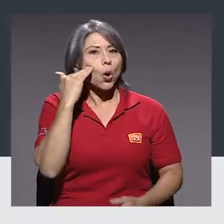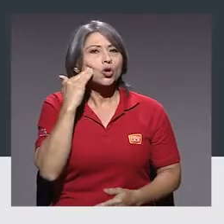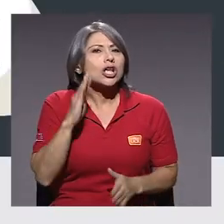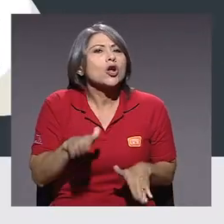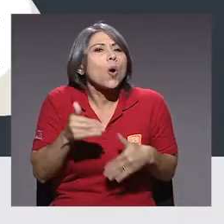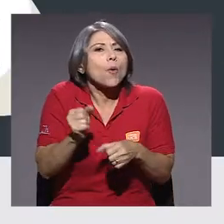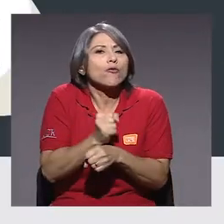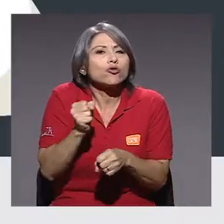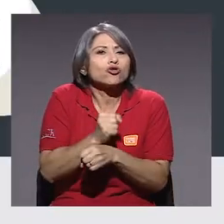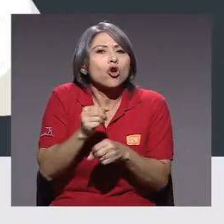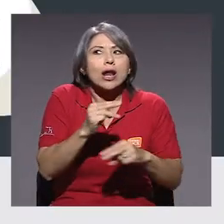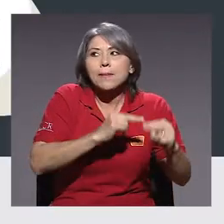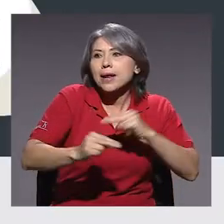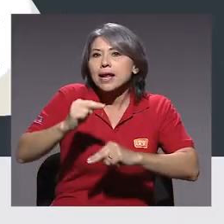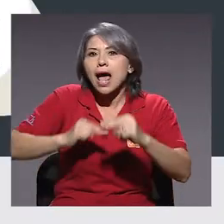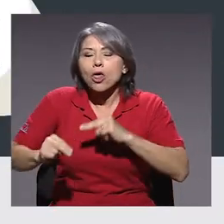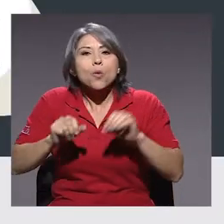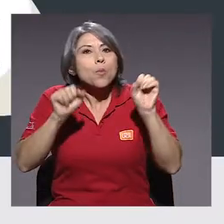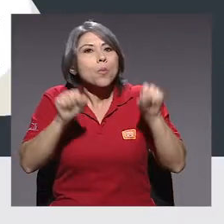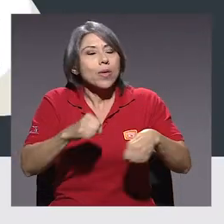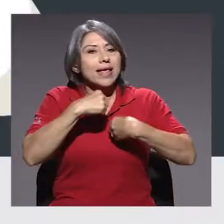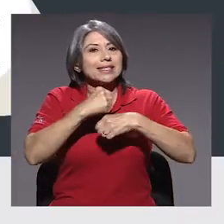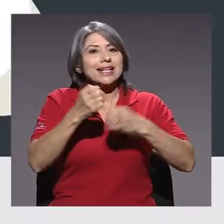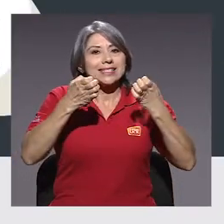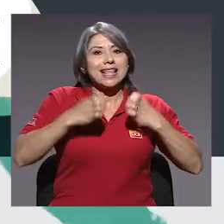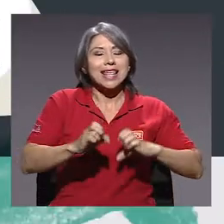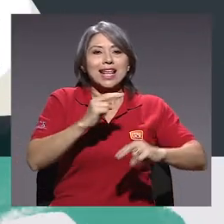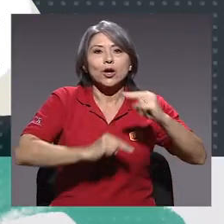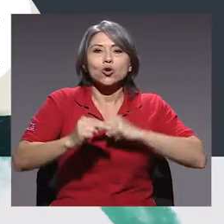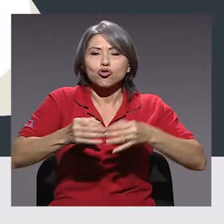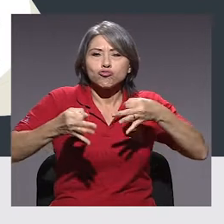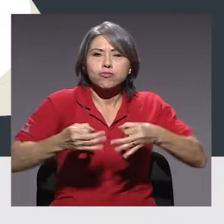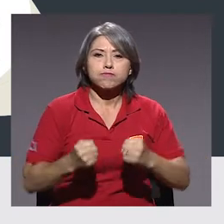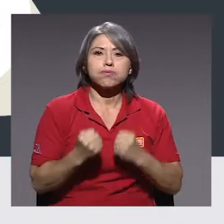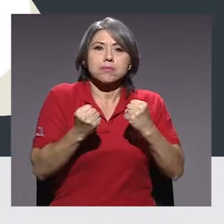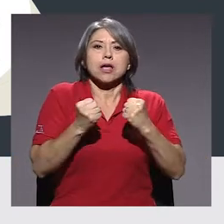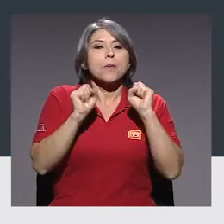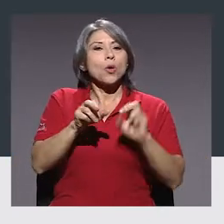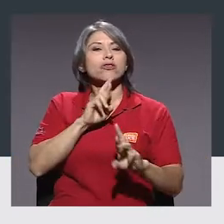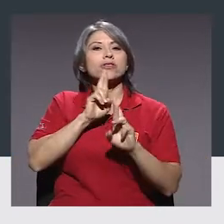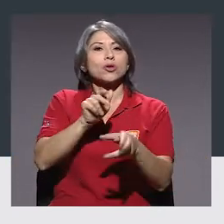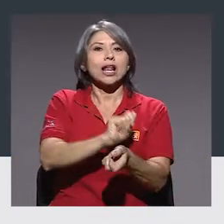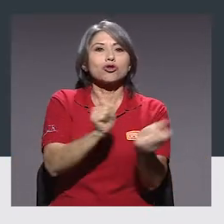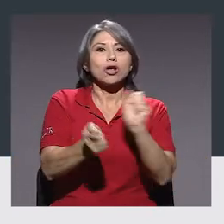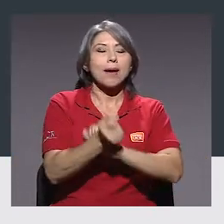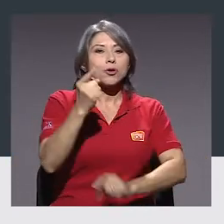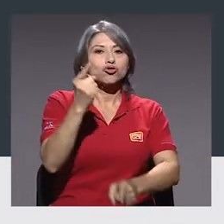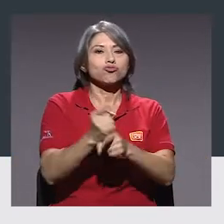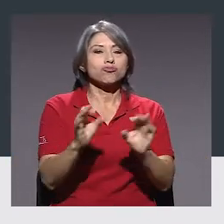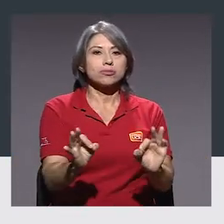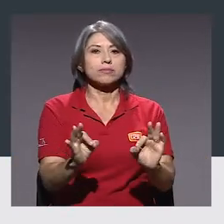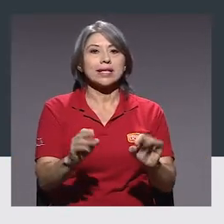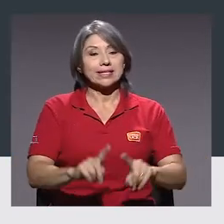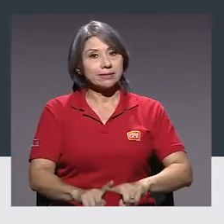Conocer cómo funciona el mercado nos permite construir una estrategia de negocio sólida y responder de manera oportuna a los cambios.